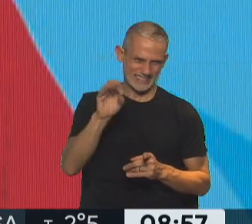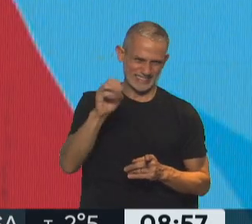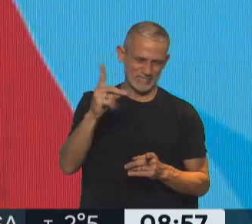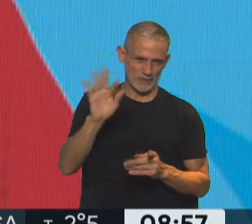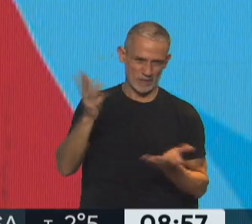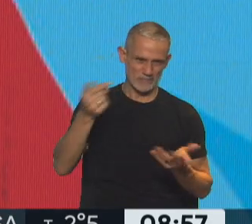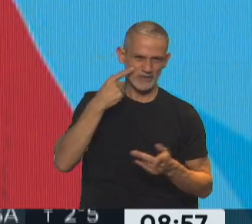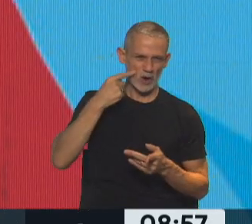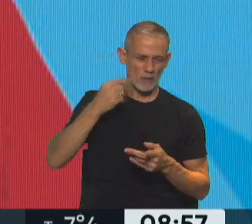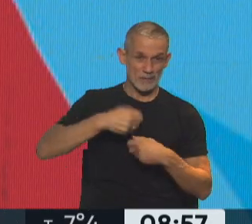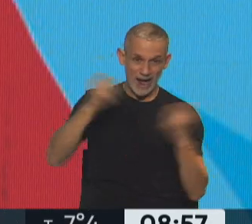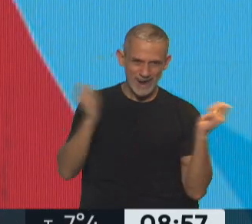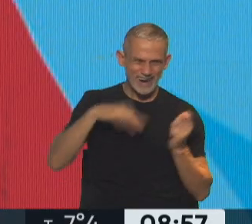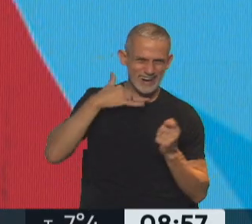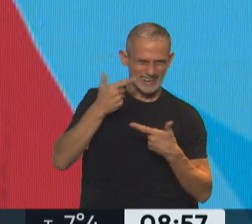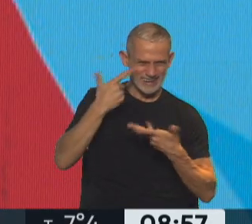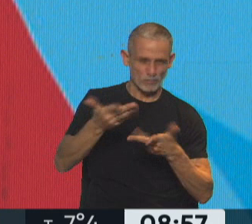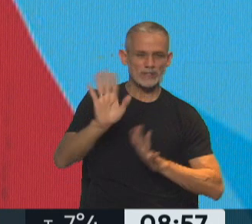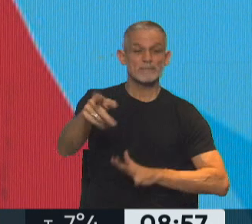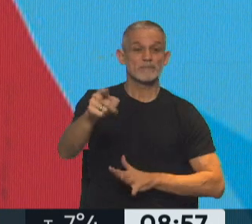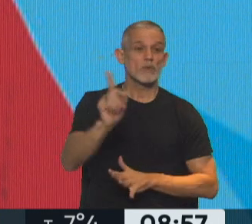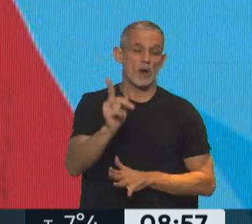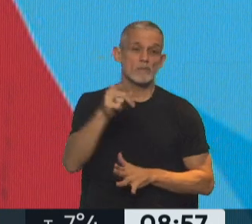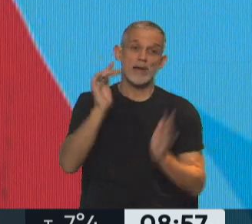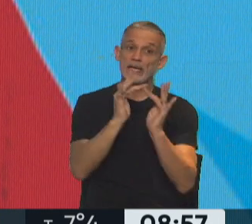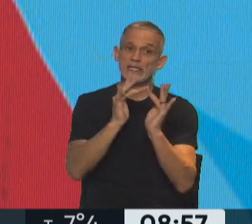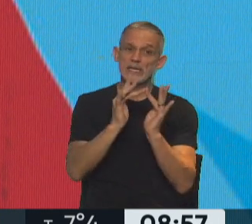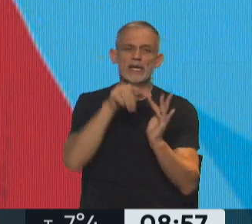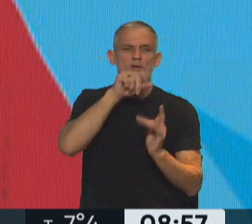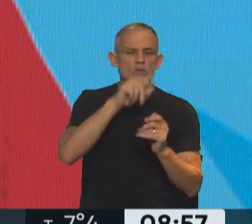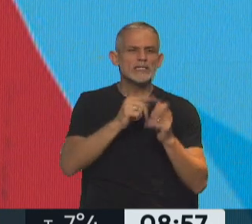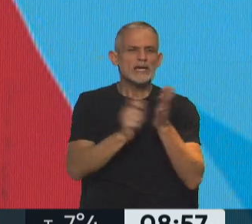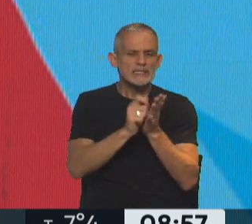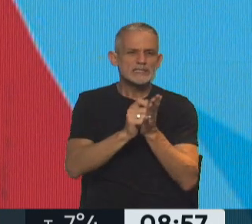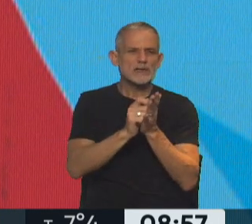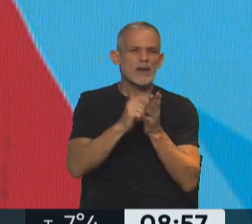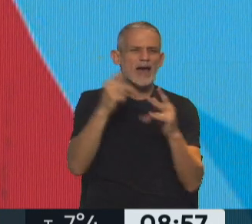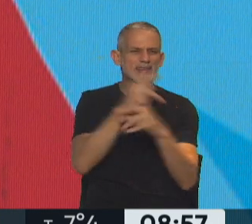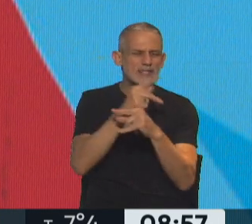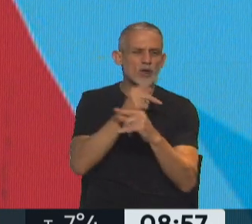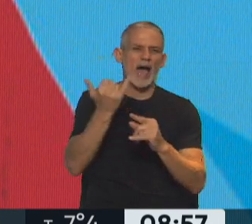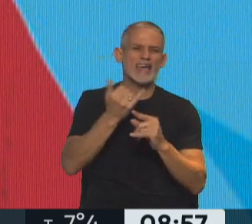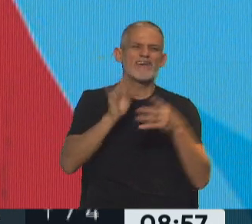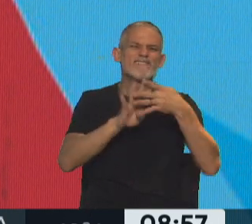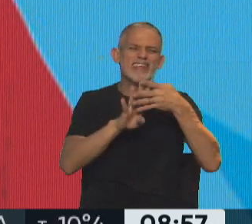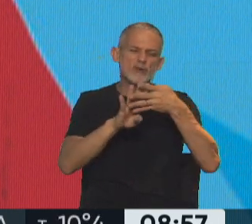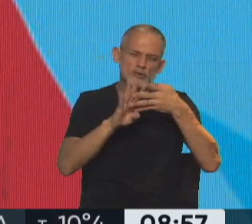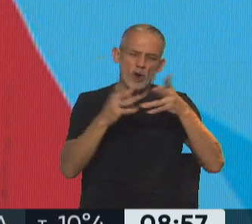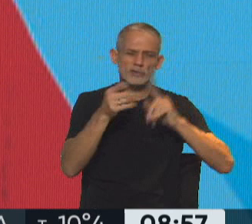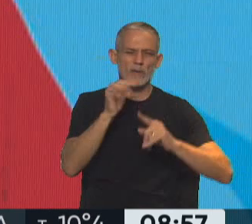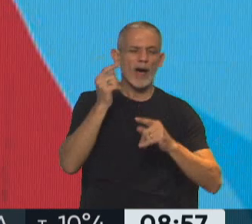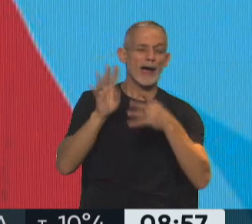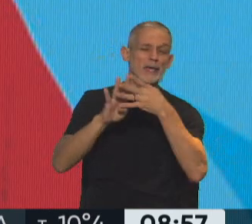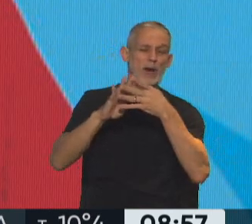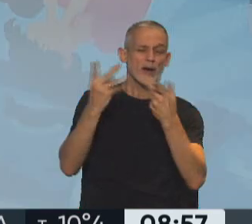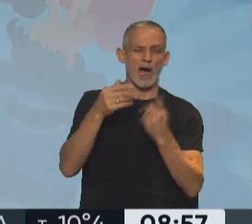sucede lo mismo en Internet. A veces Twitter, Instagram y TikTok tienen algunos filtros de protección. Y si hay una imagen